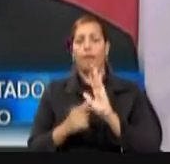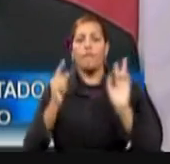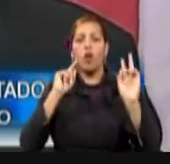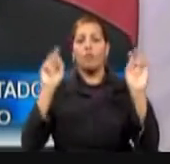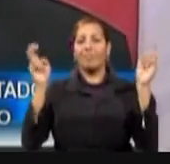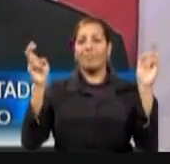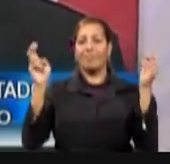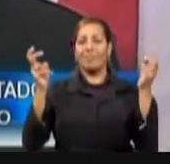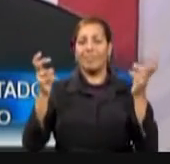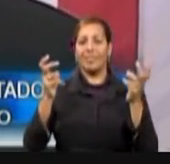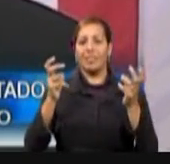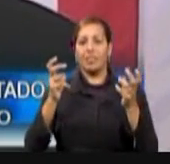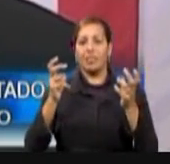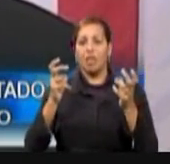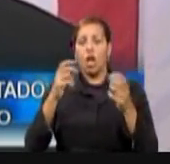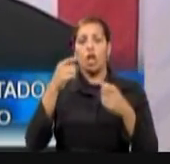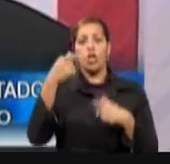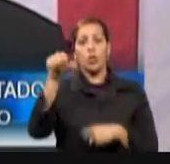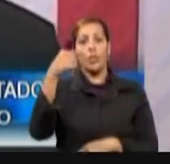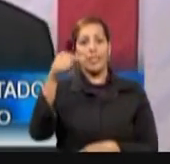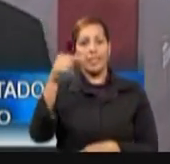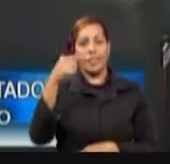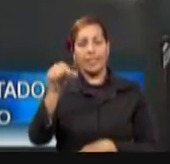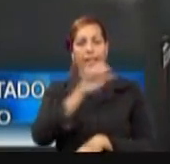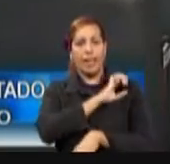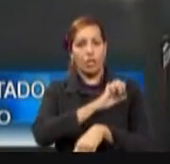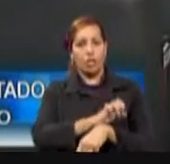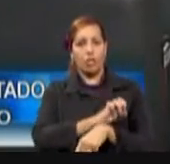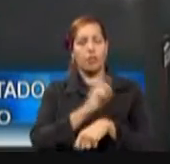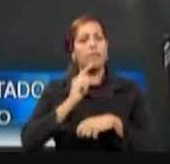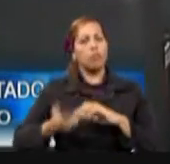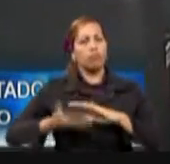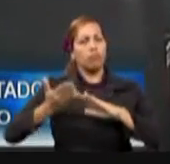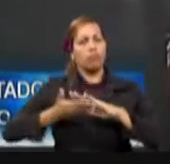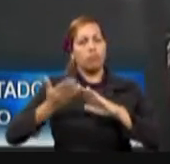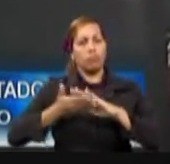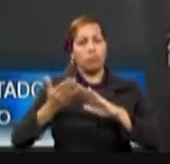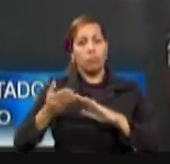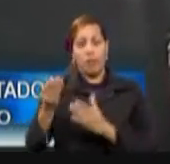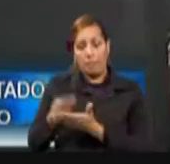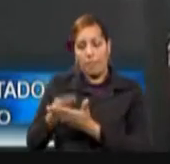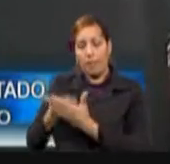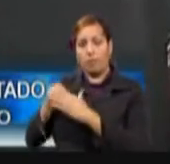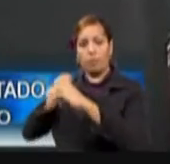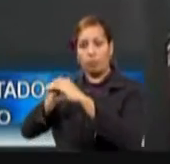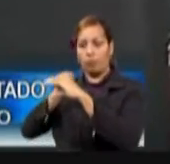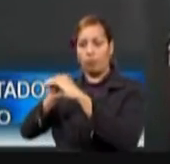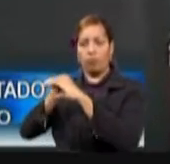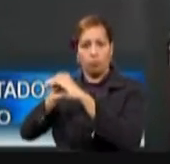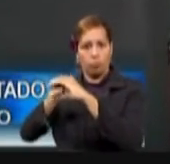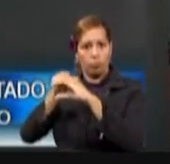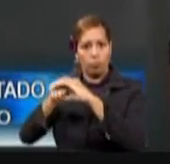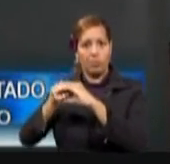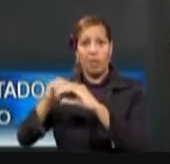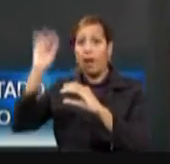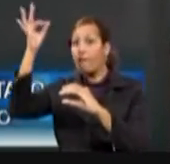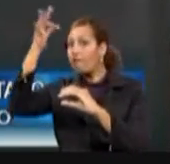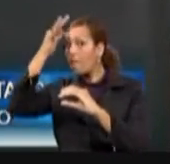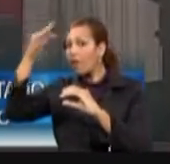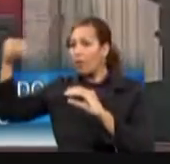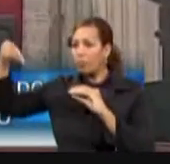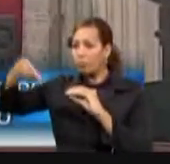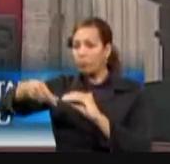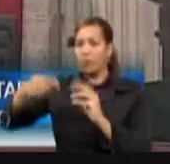que servirá como promotor del desarrollo de proyectos de energía renovable. Este fondo complementará los incentivos federales para